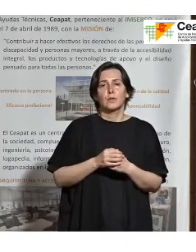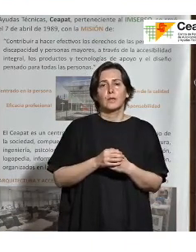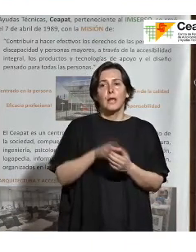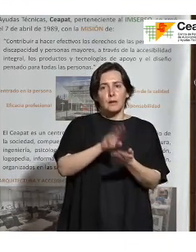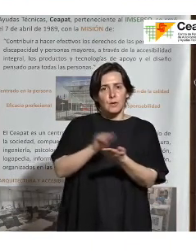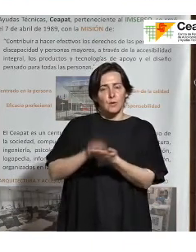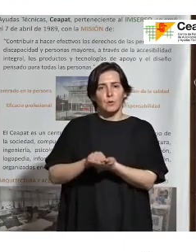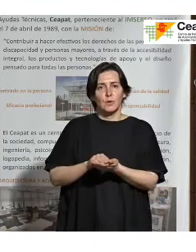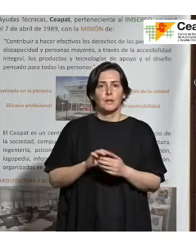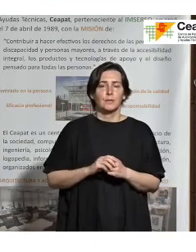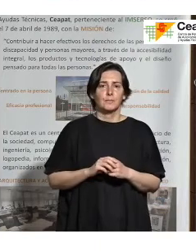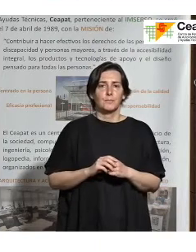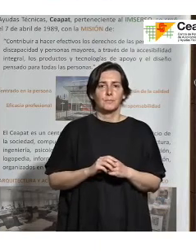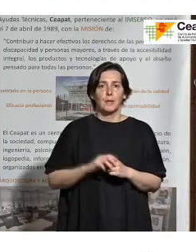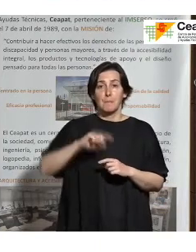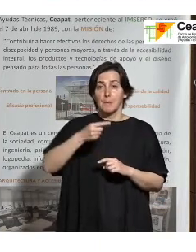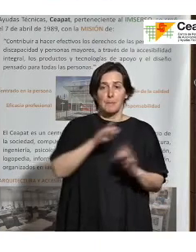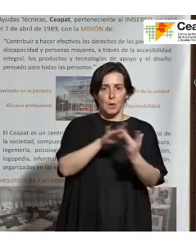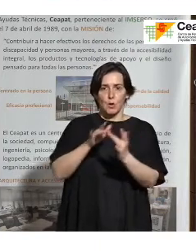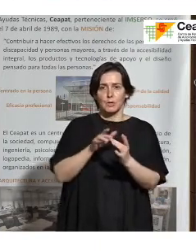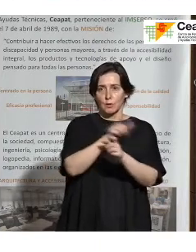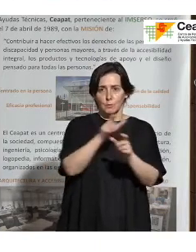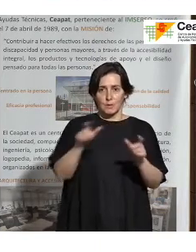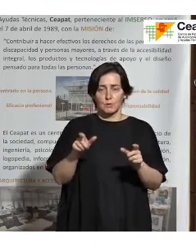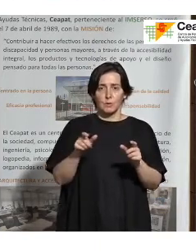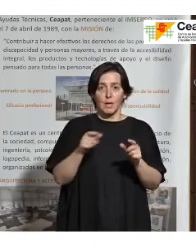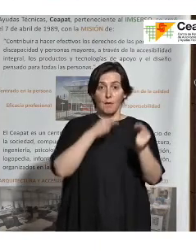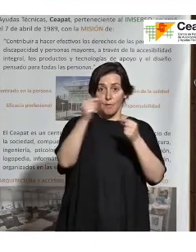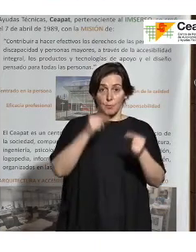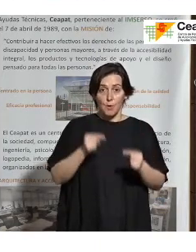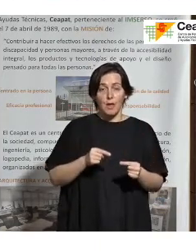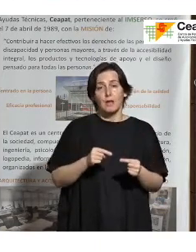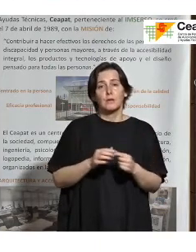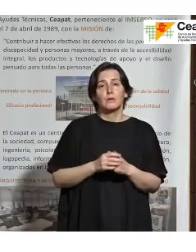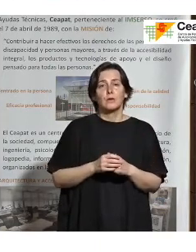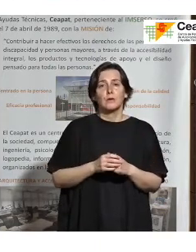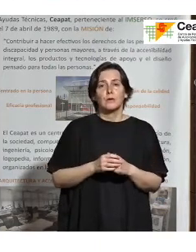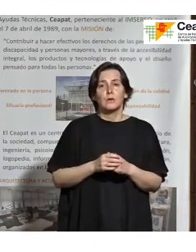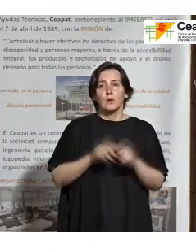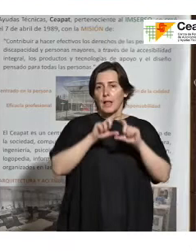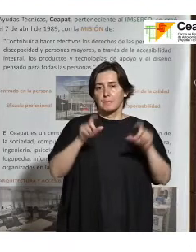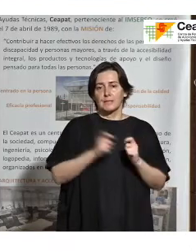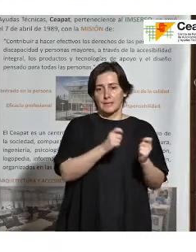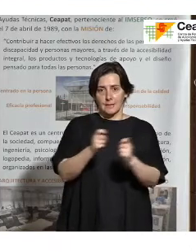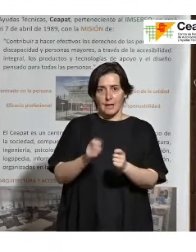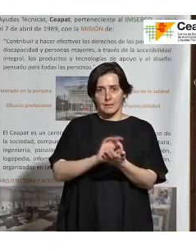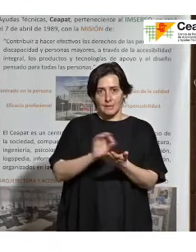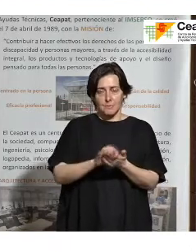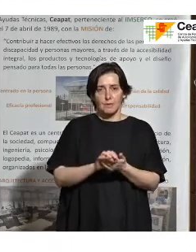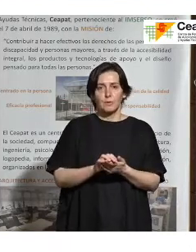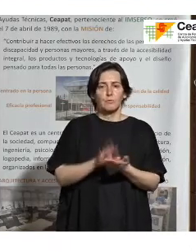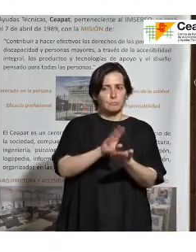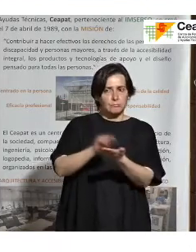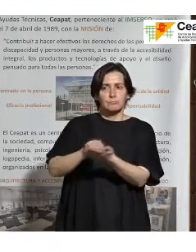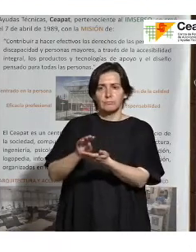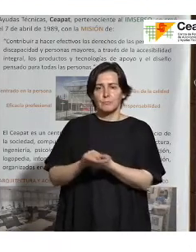contacto con la persona, los formularios que tenemos las entidades y empresas prestadoras, hemos de recoger aquellas